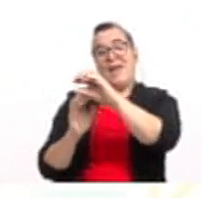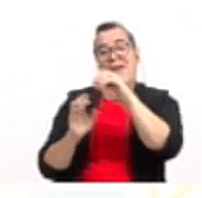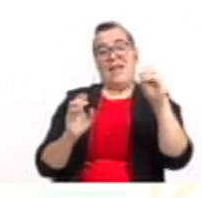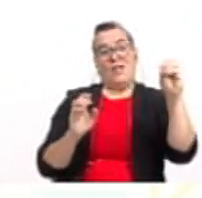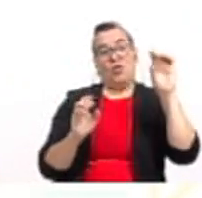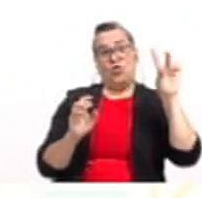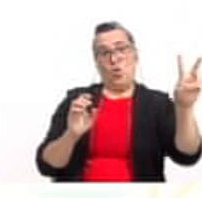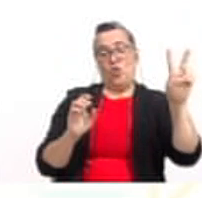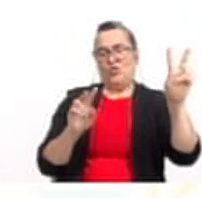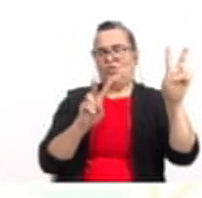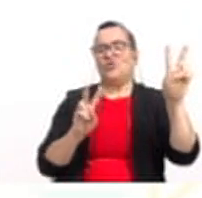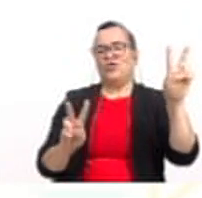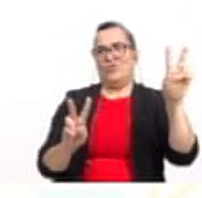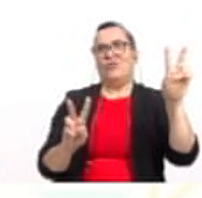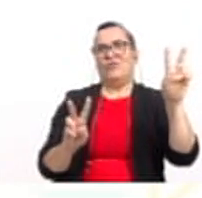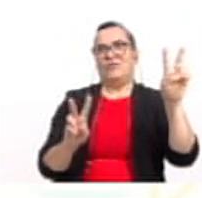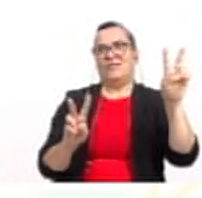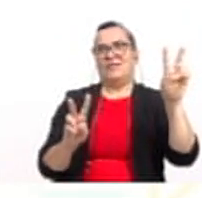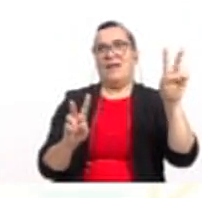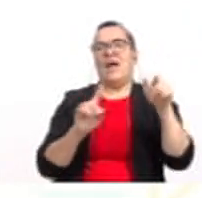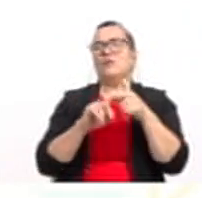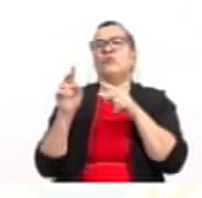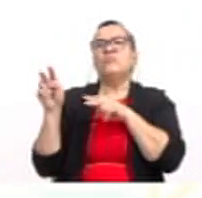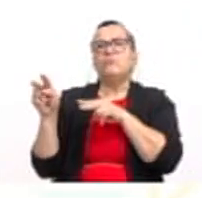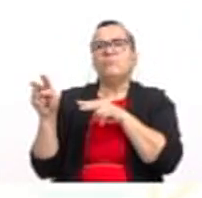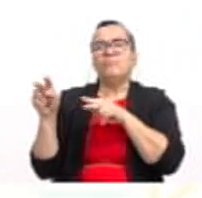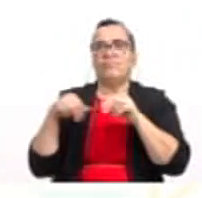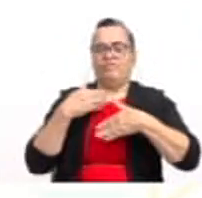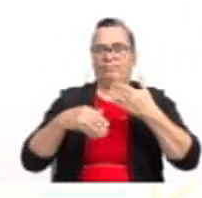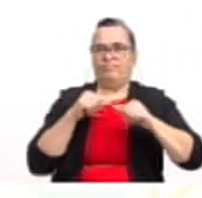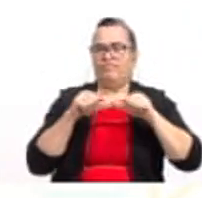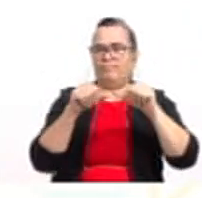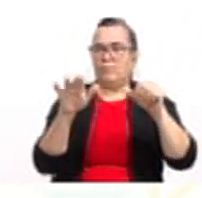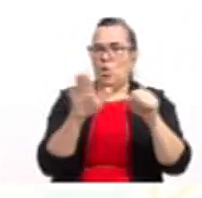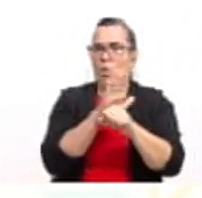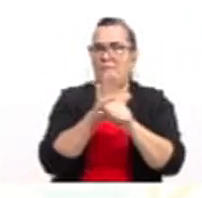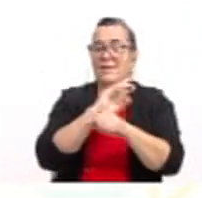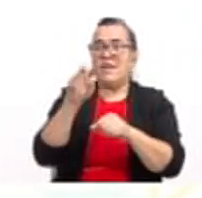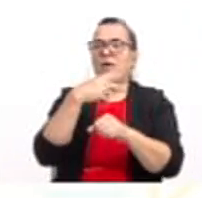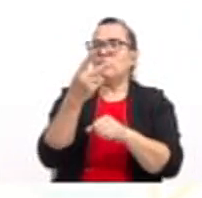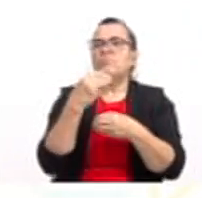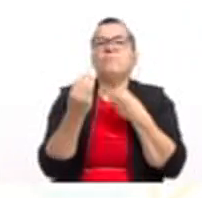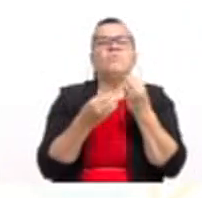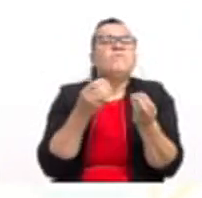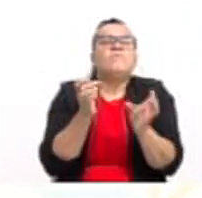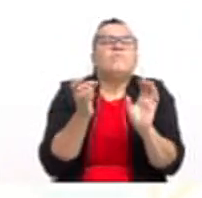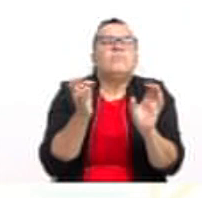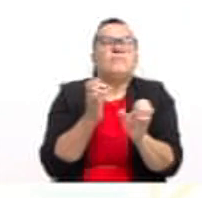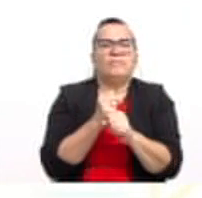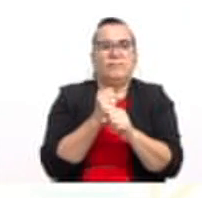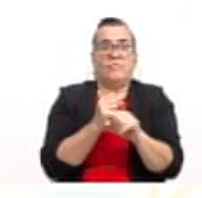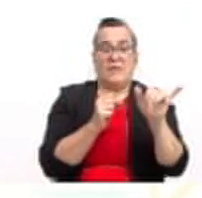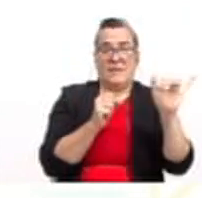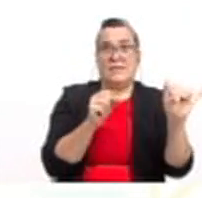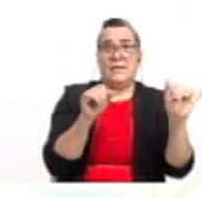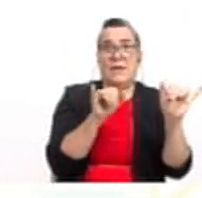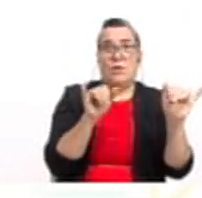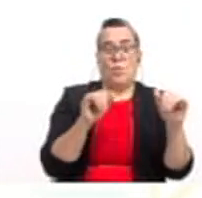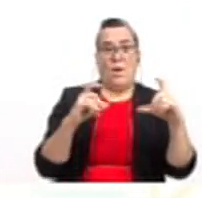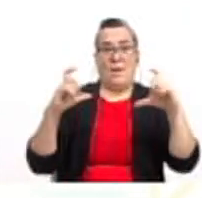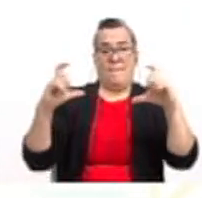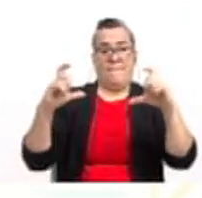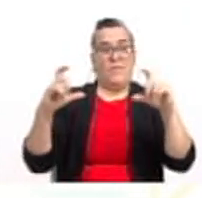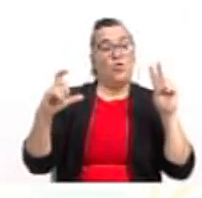Ahora bien, vamos a hacer el proceso de completar cuadrados. ¿Qué hacemos en este caso? y es igual a